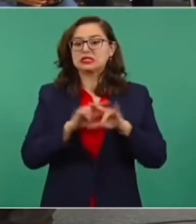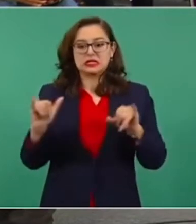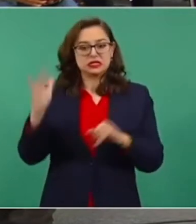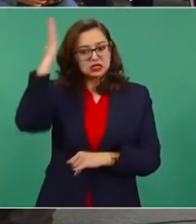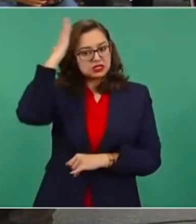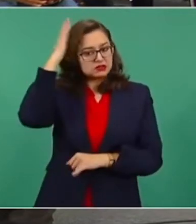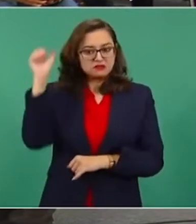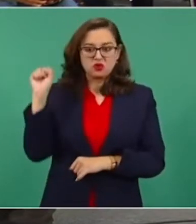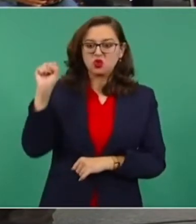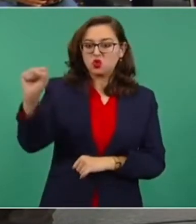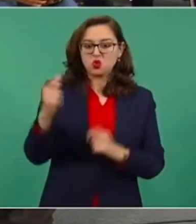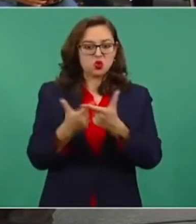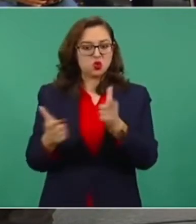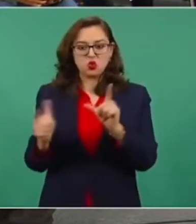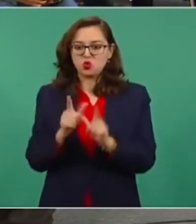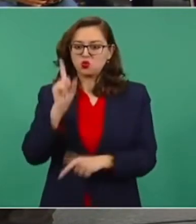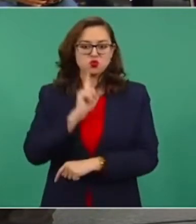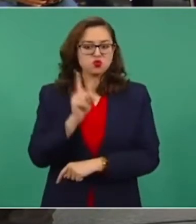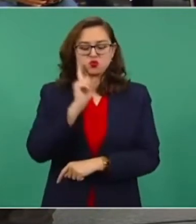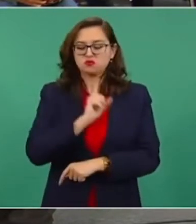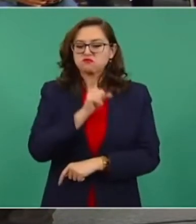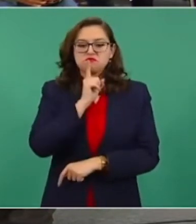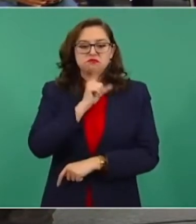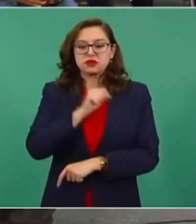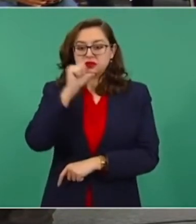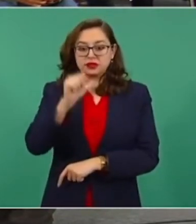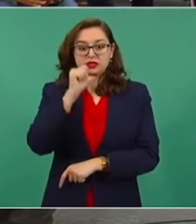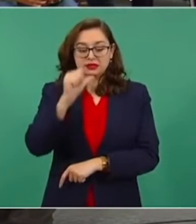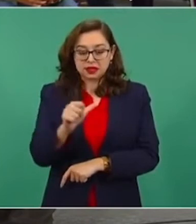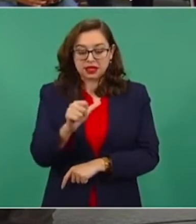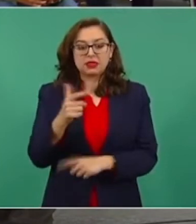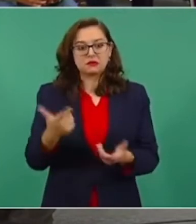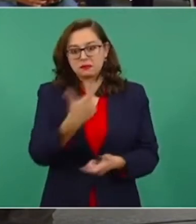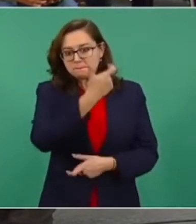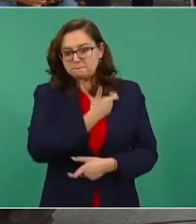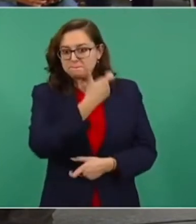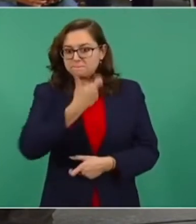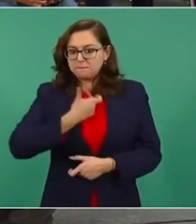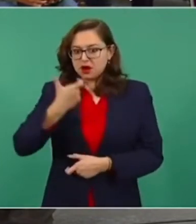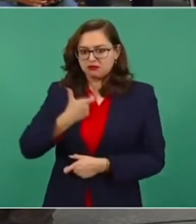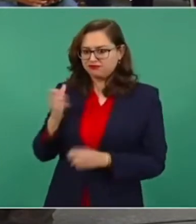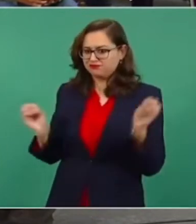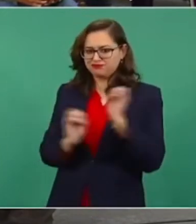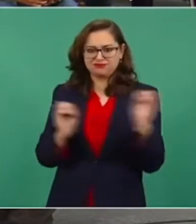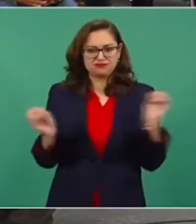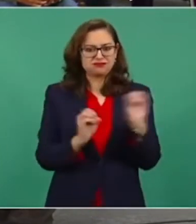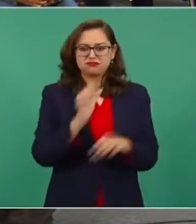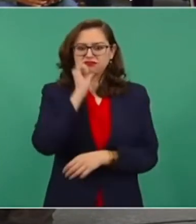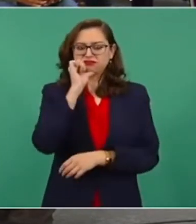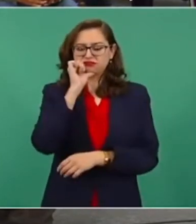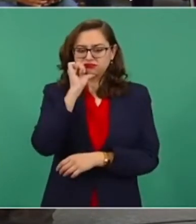feminista, nadie me paga por coayuvar en la detención de feminicidas o por acompañar familias y escribir sus historias.